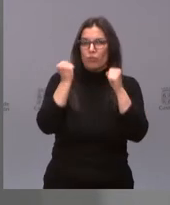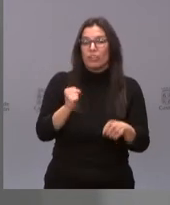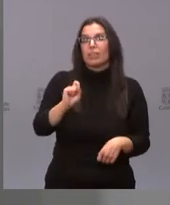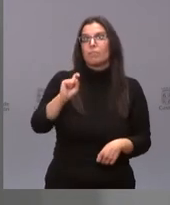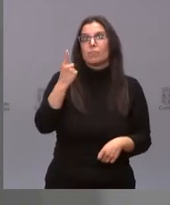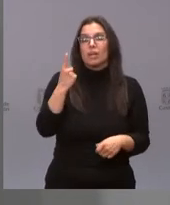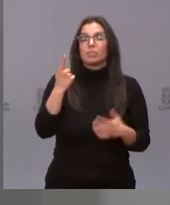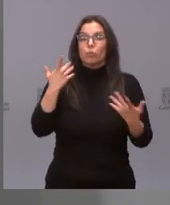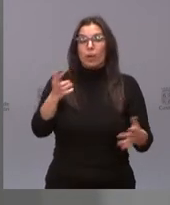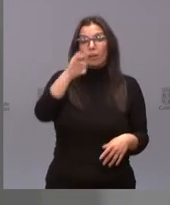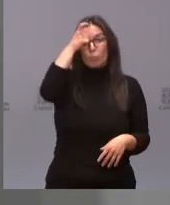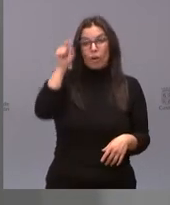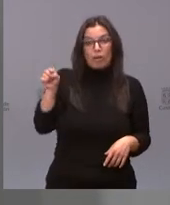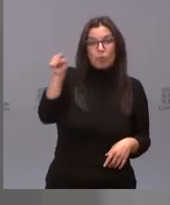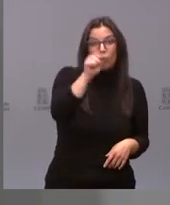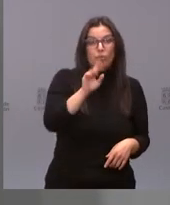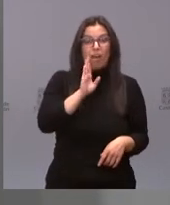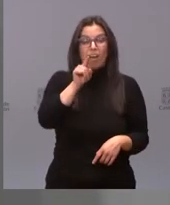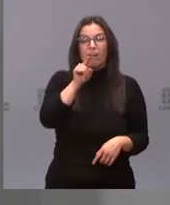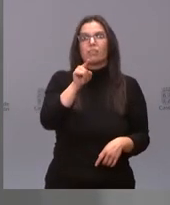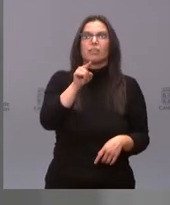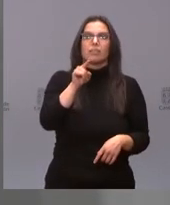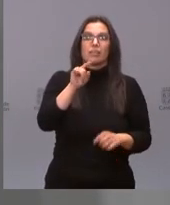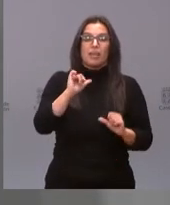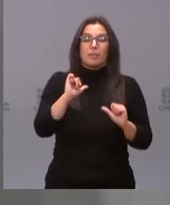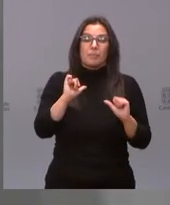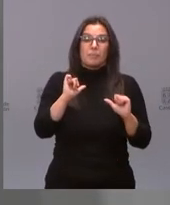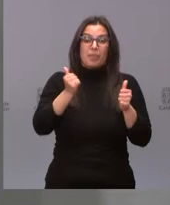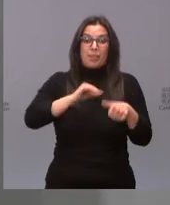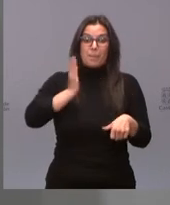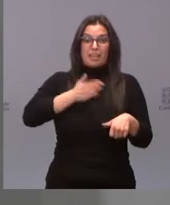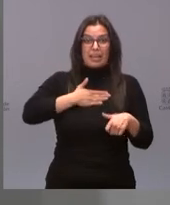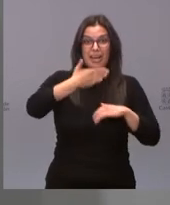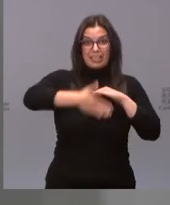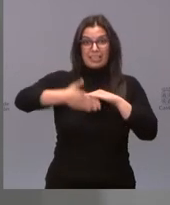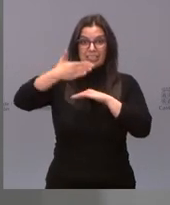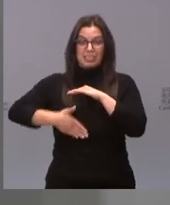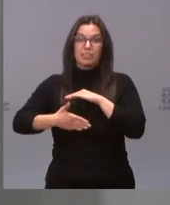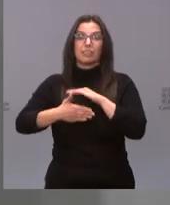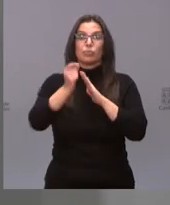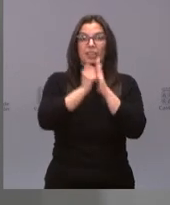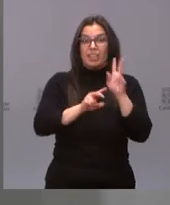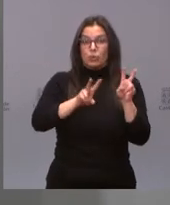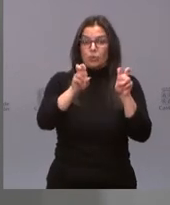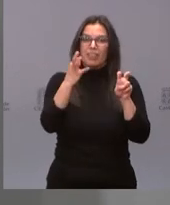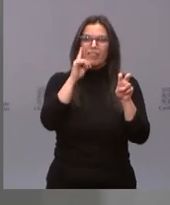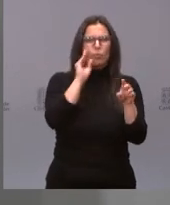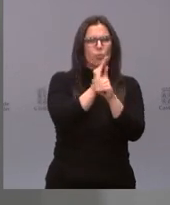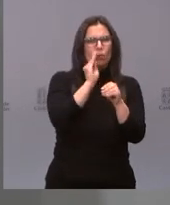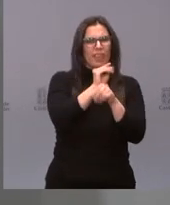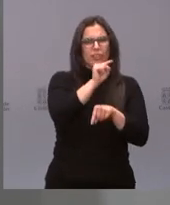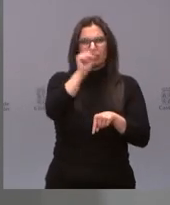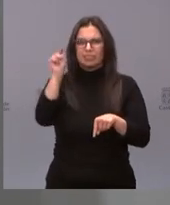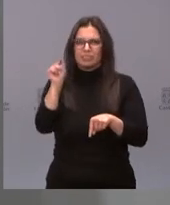municipios que empiezan la mañana a aplicarse las nuevas medidas y hay que ser